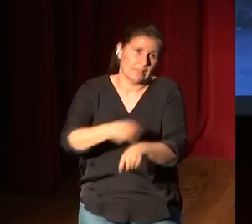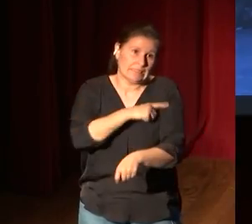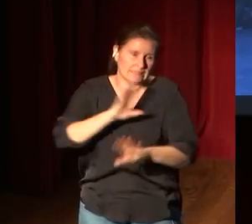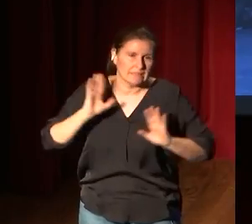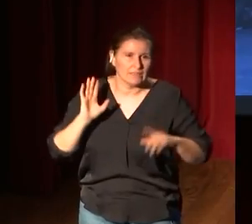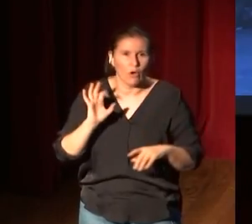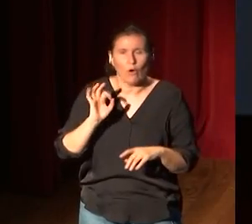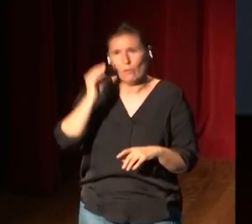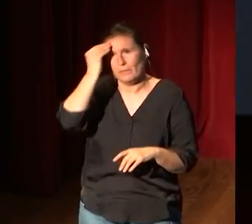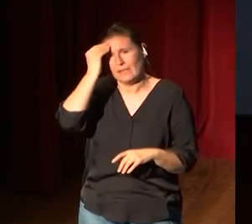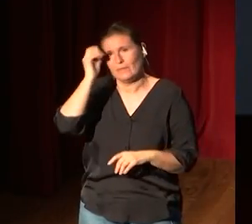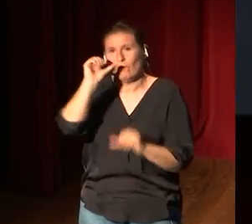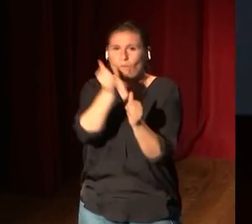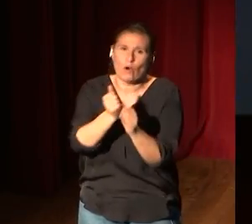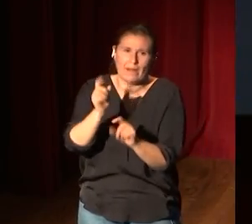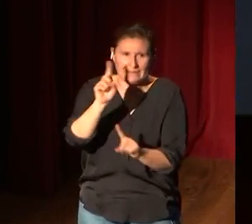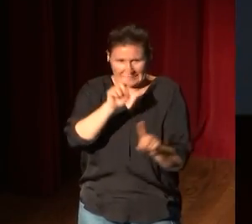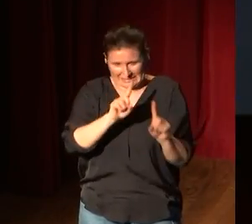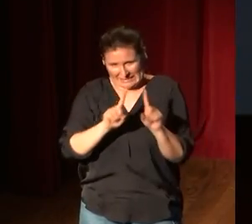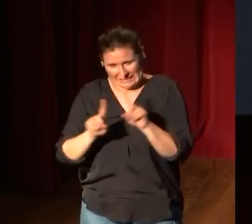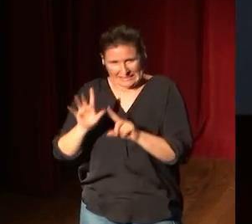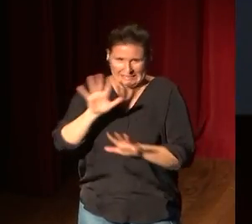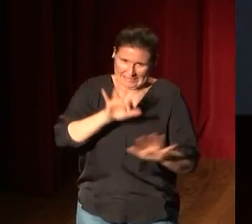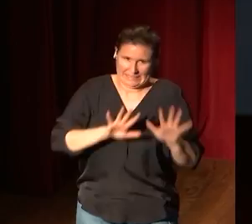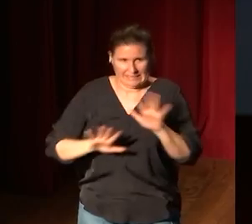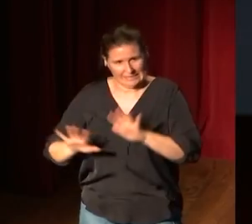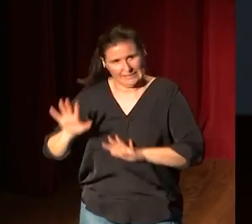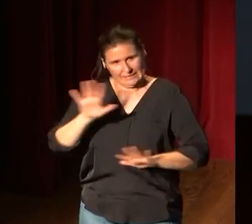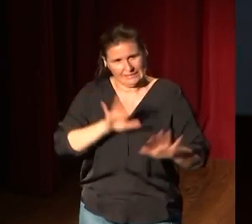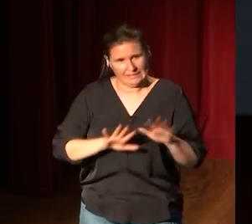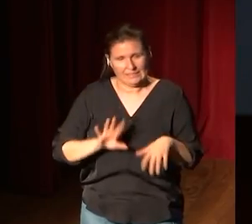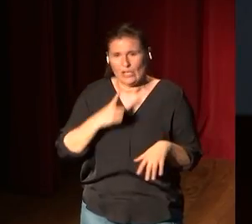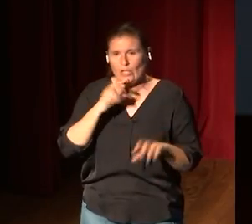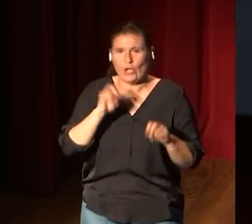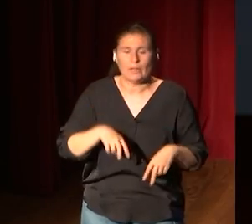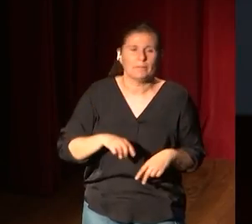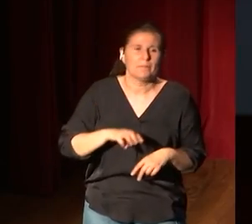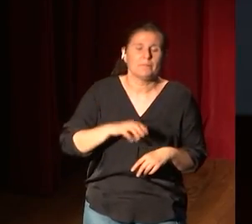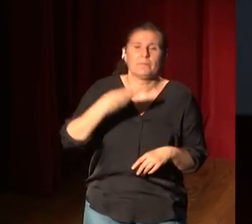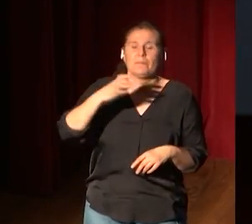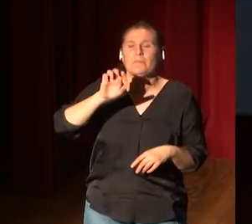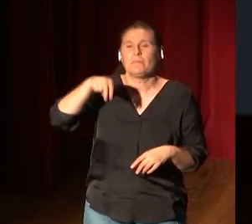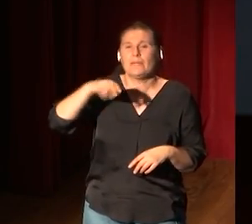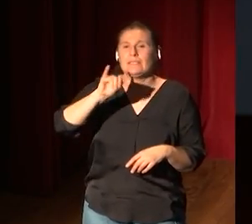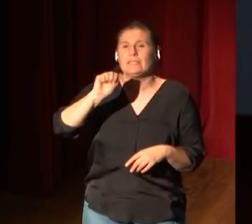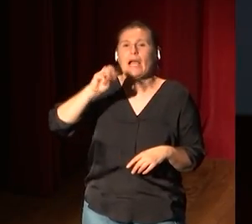compleja. Esto lo dijo Walter Benjamin en el 36.